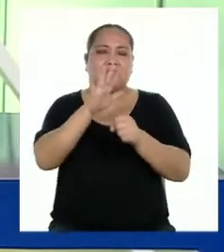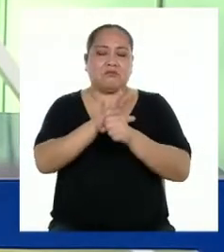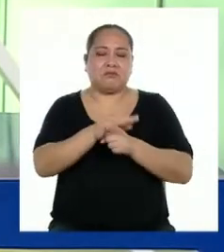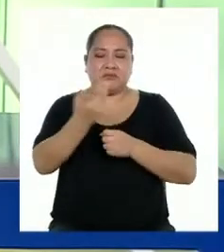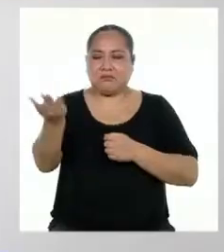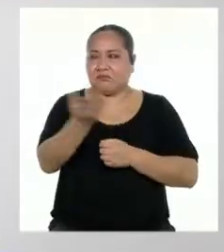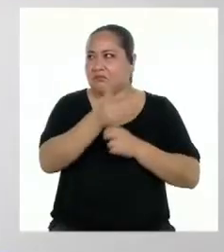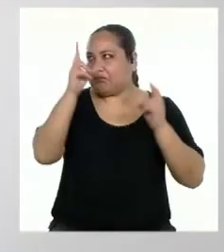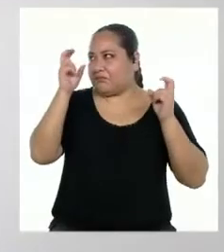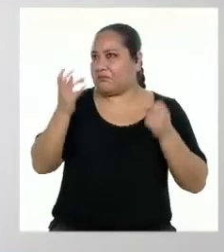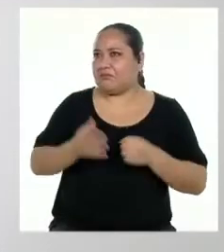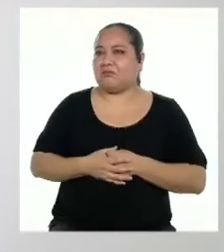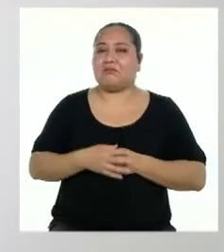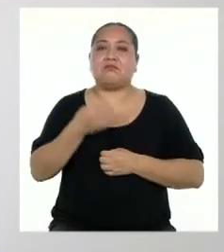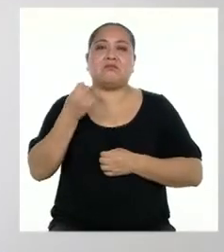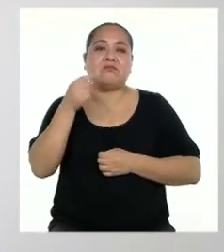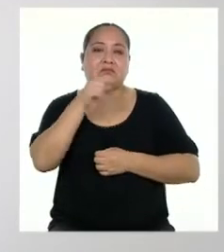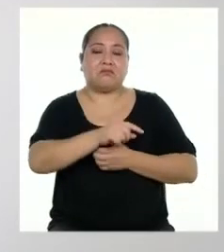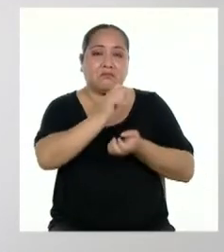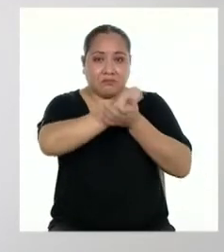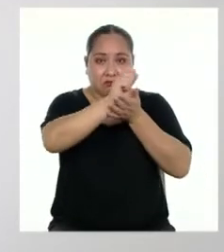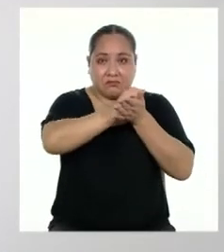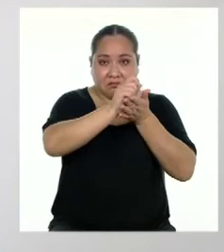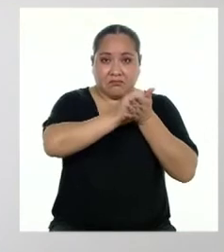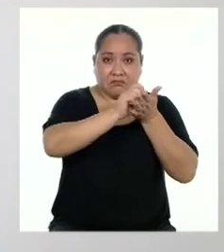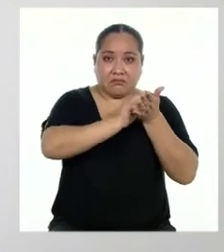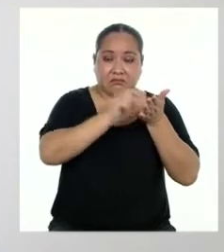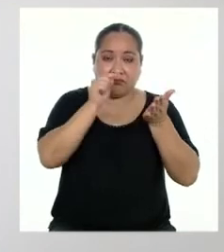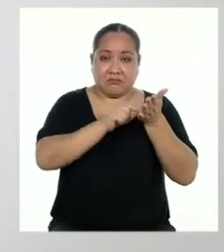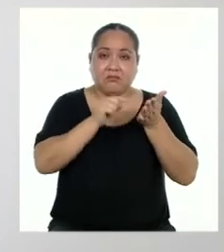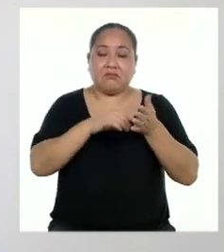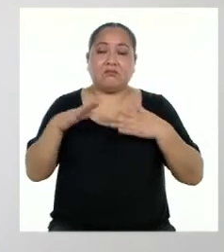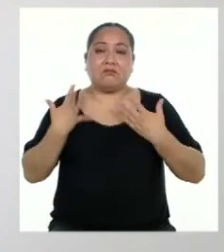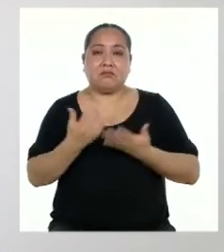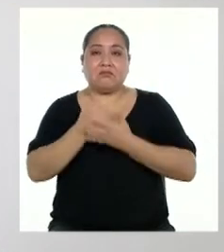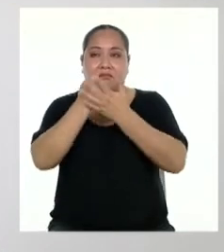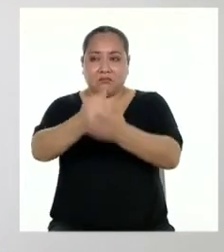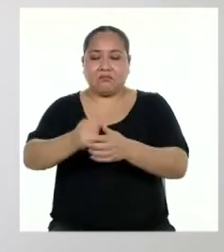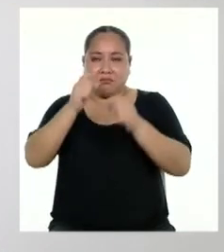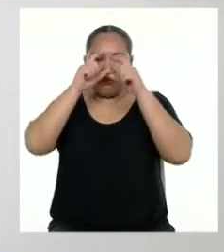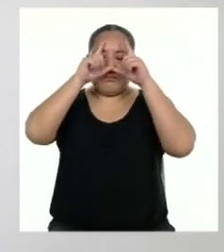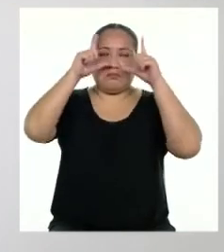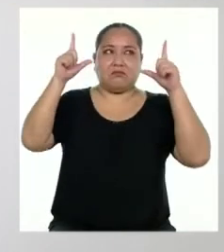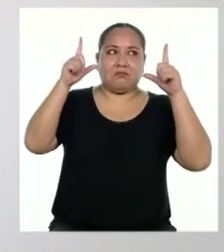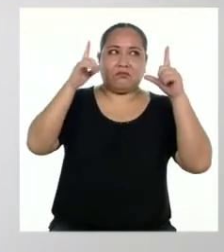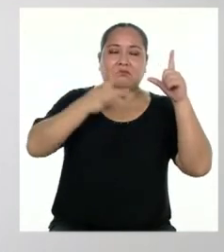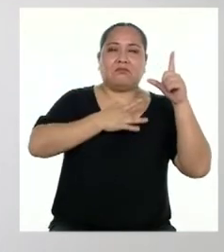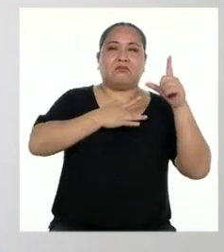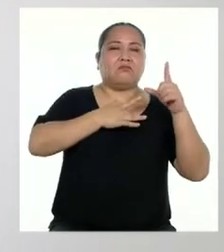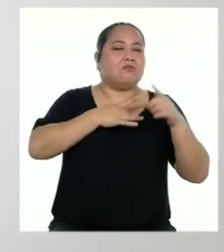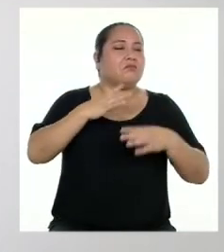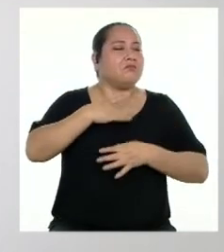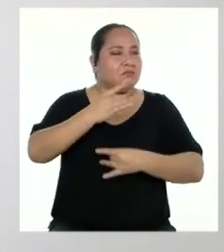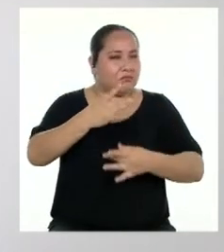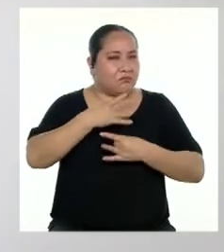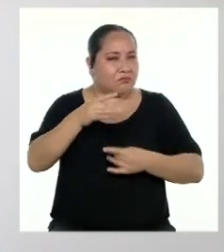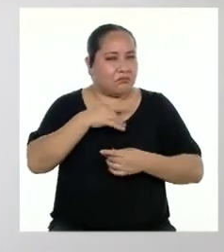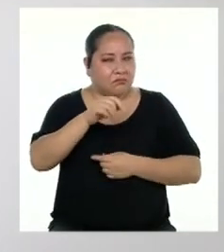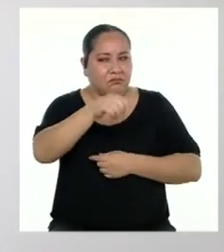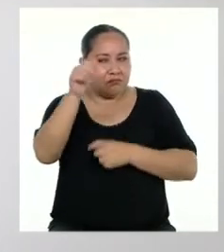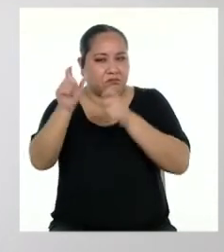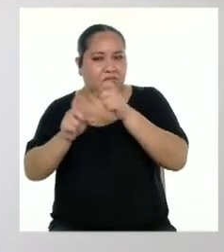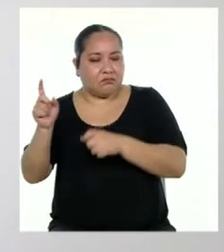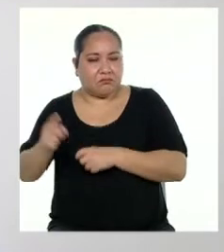una situación? Porque mediante la escritura podemos ayudar a despertar interés en otras personas sobre